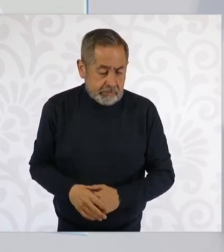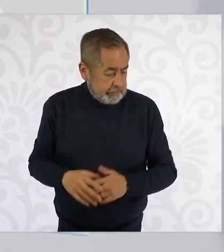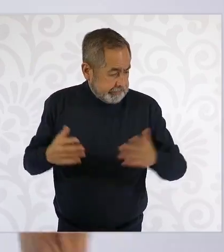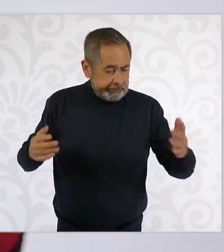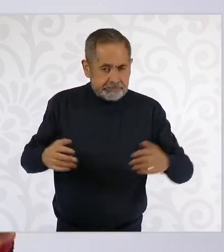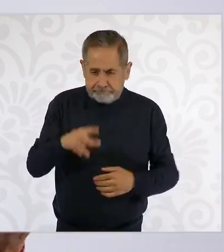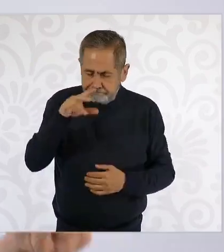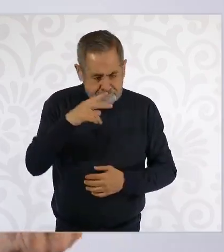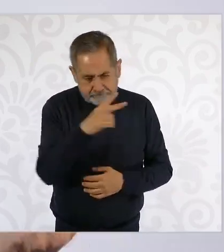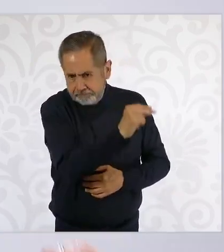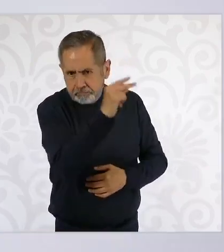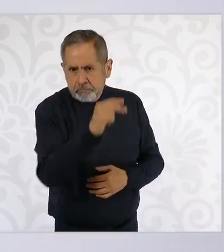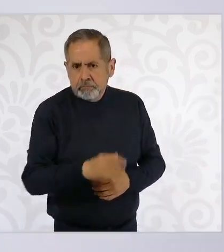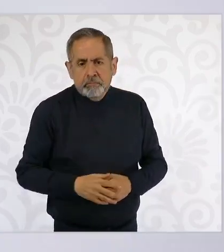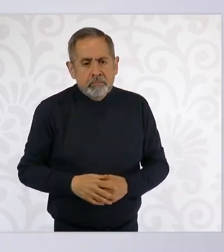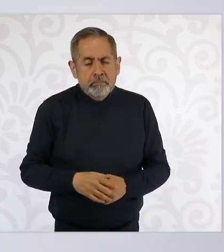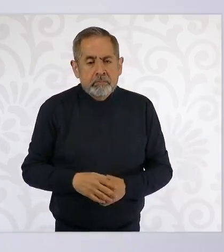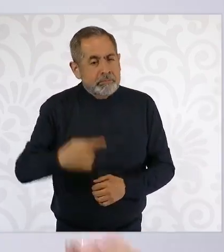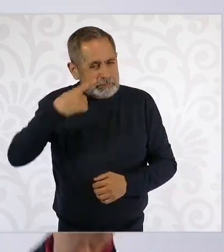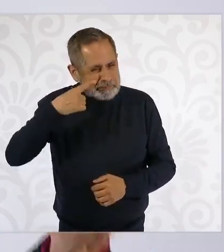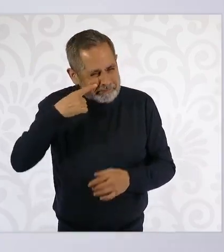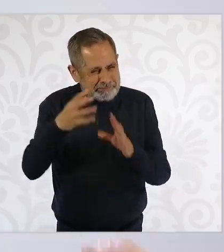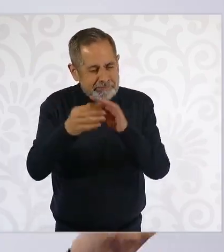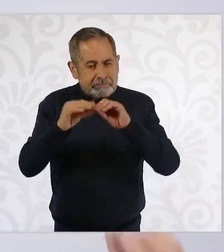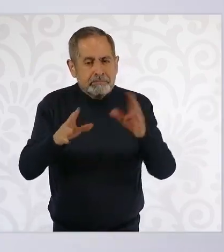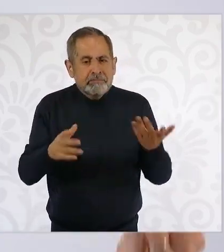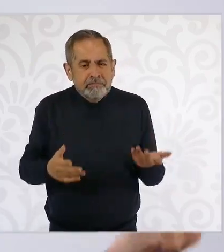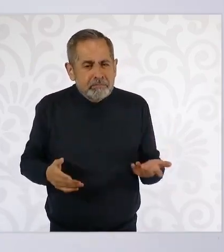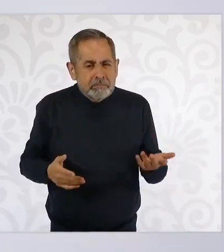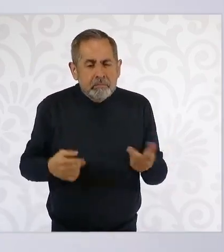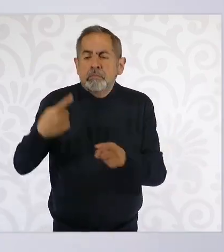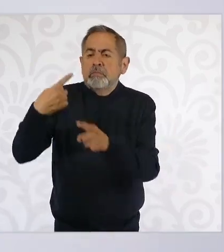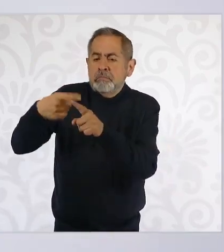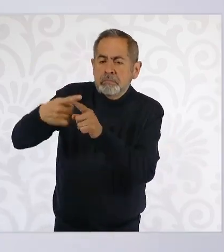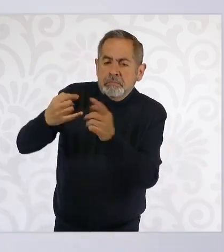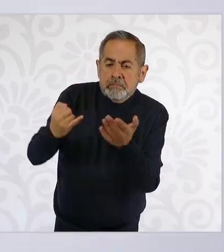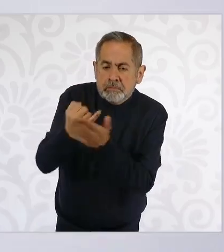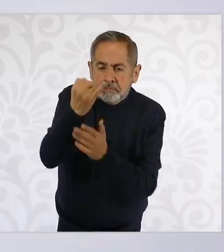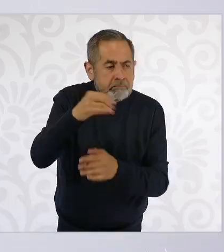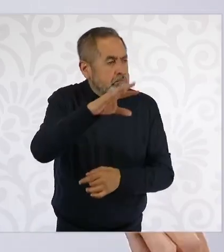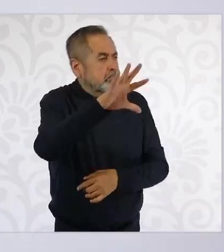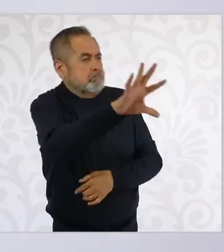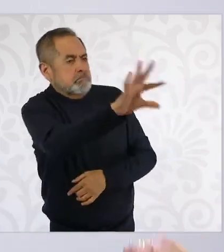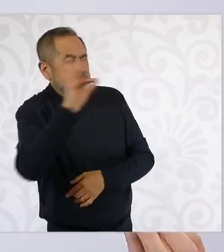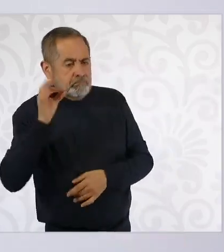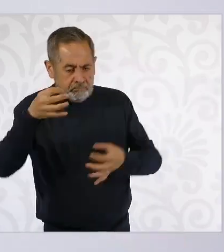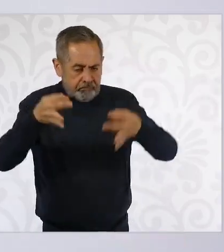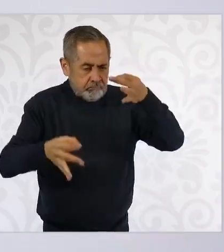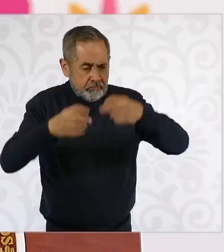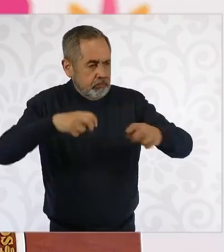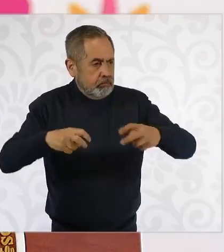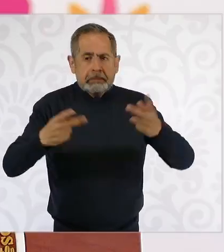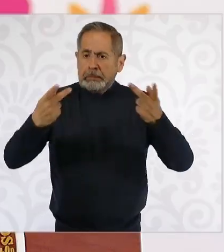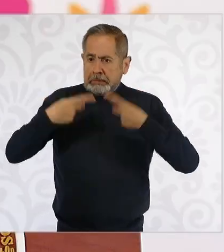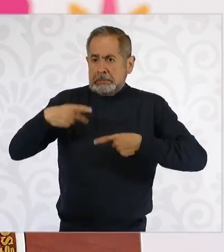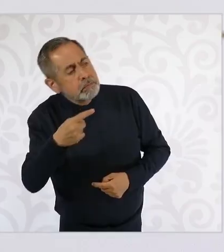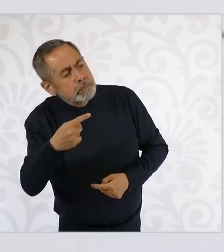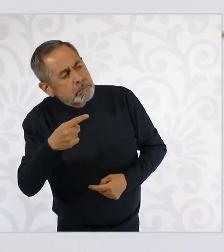fíjense la profundidad. ¿Quién va a elegir? El pueblo de México.